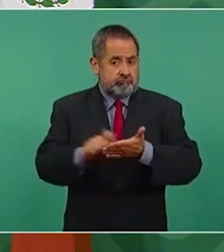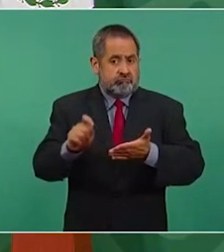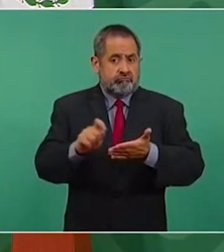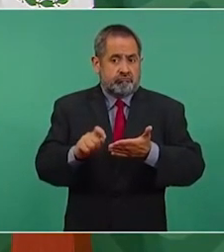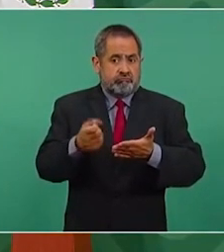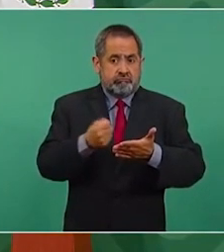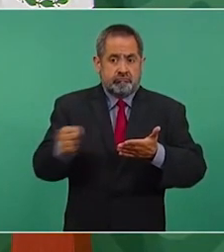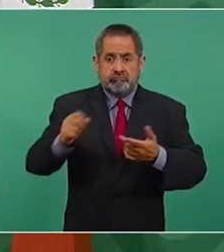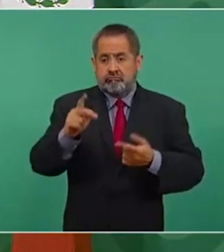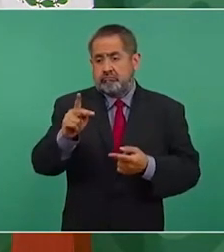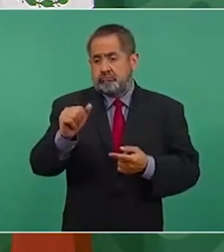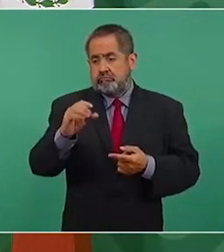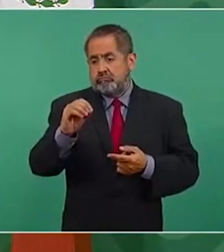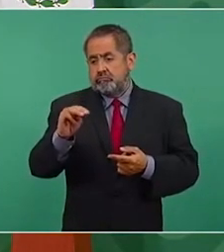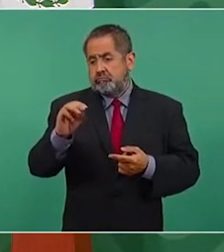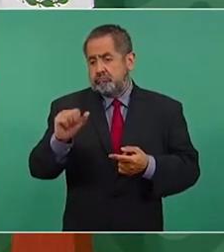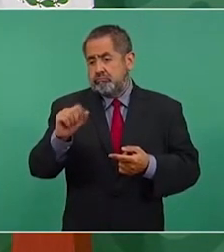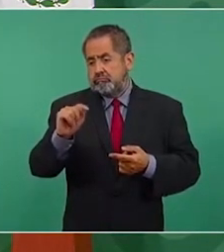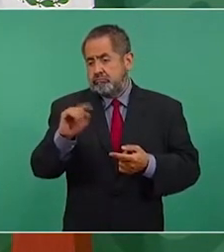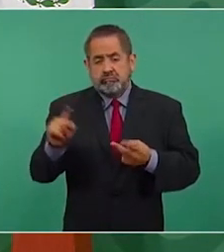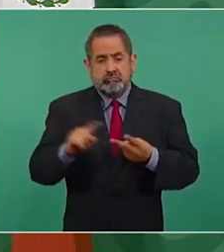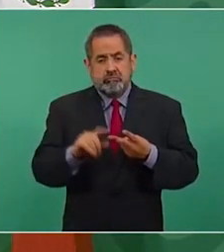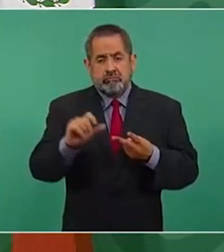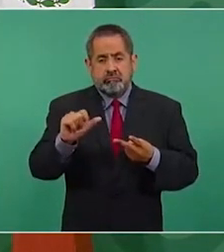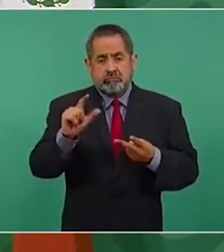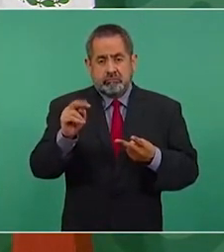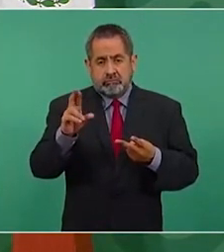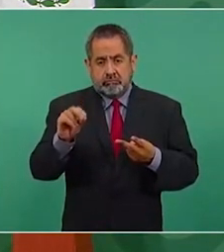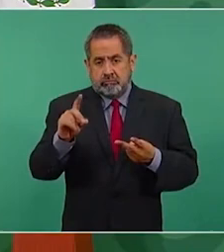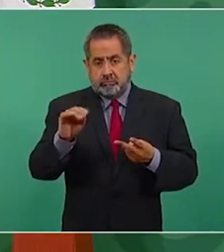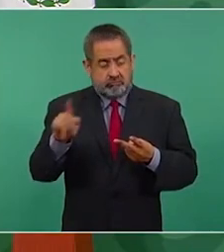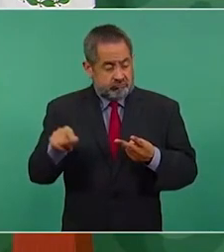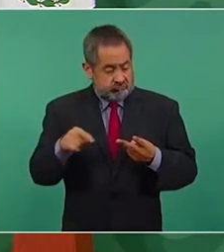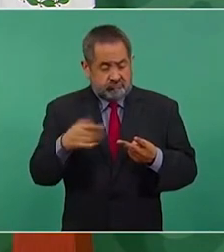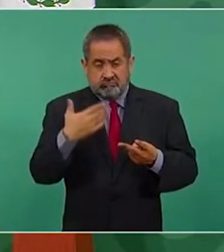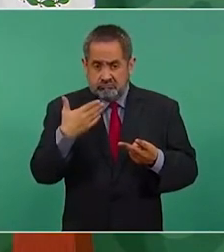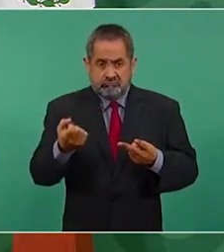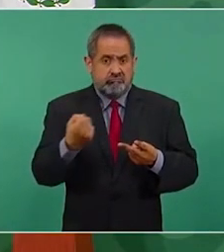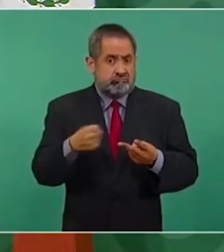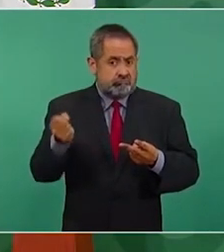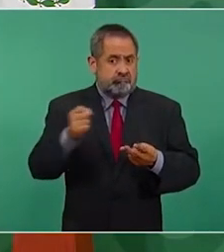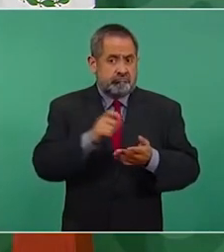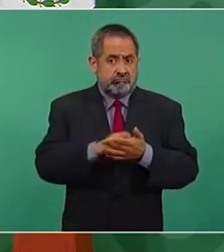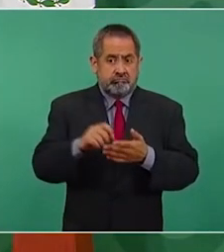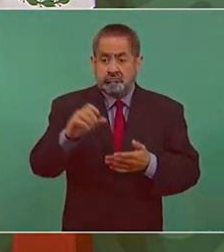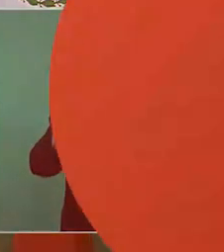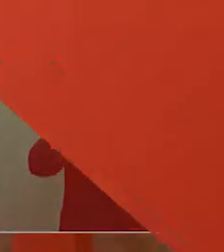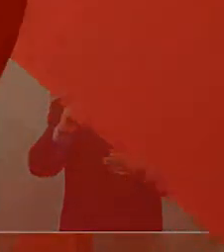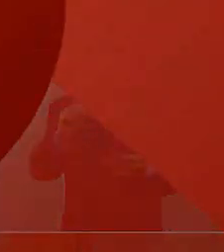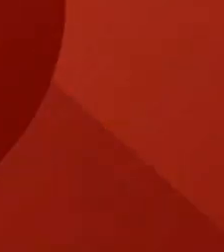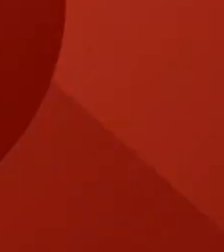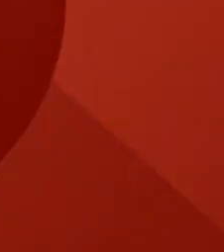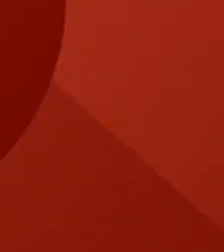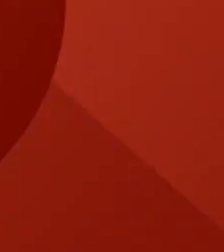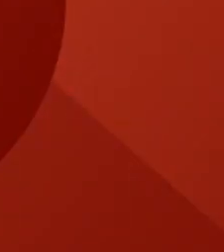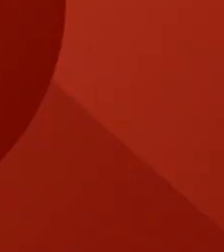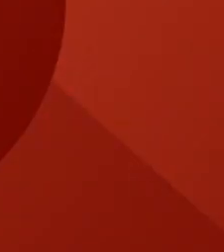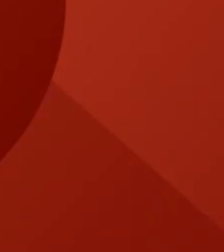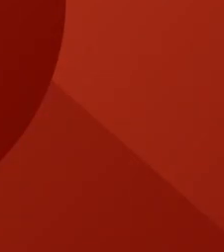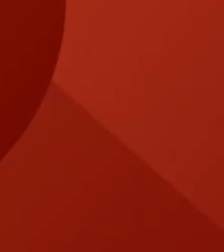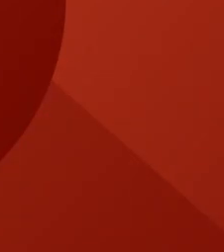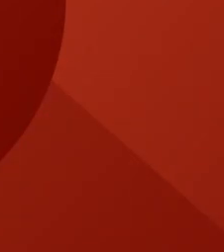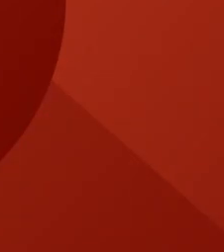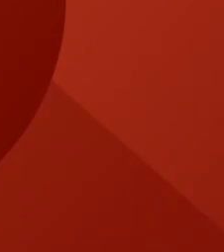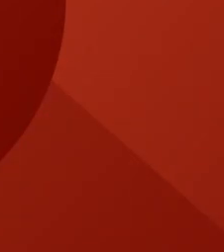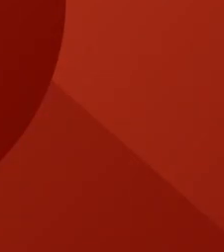Paco Martínez de la Vega, Alberto Domingo, o sea, Carlos Monsiváis. Intentación